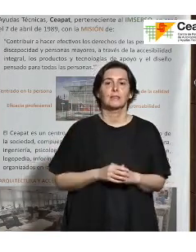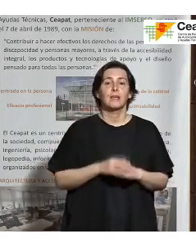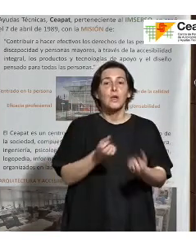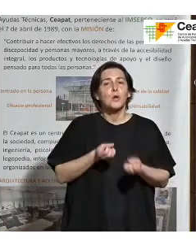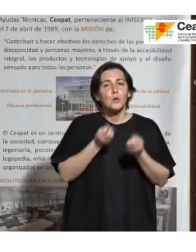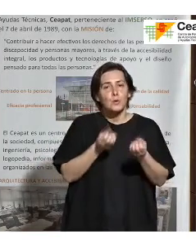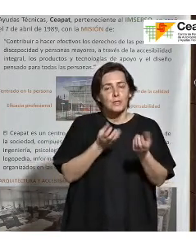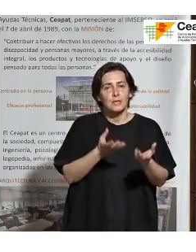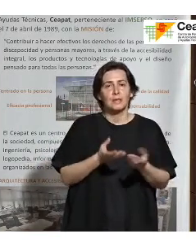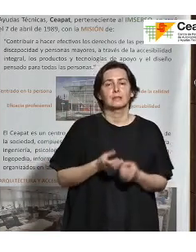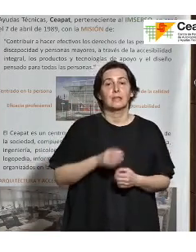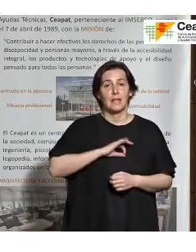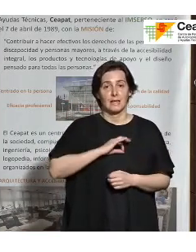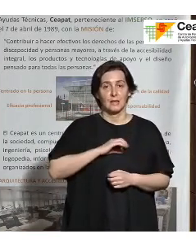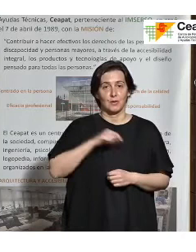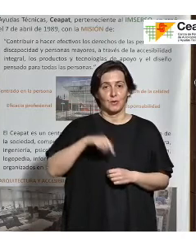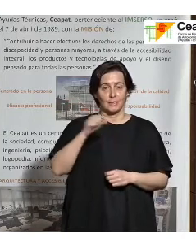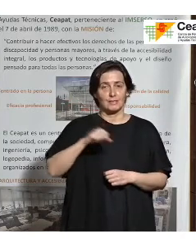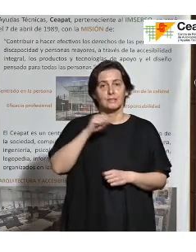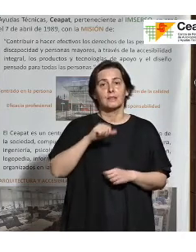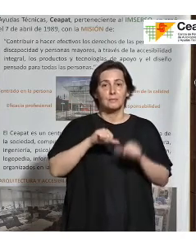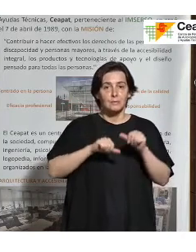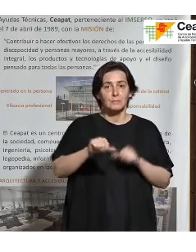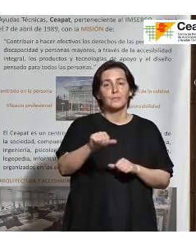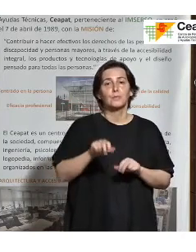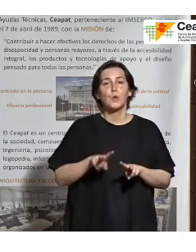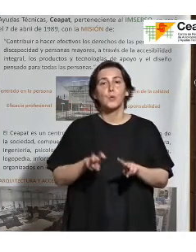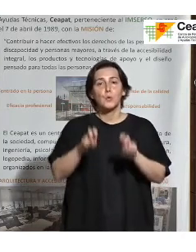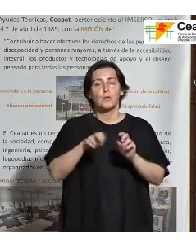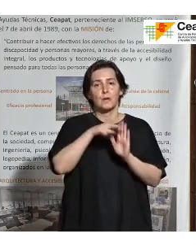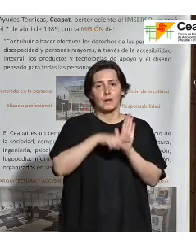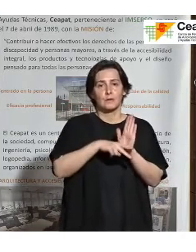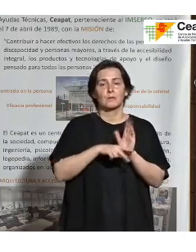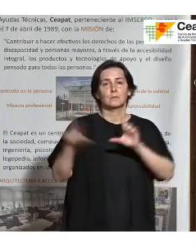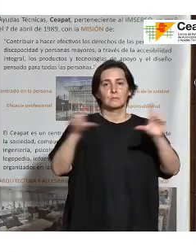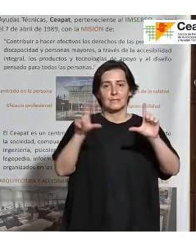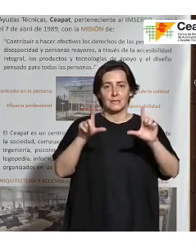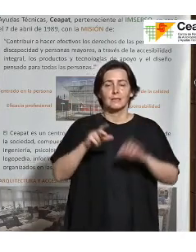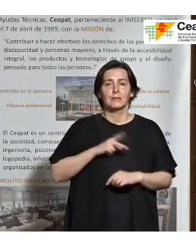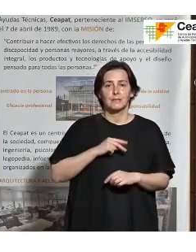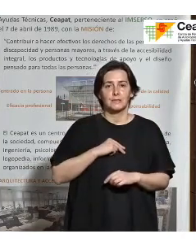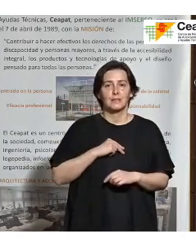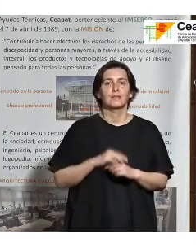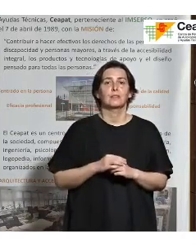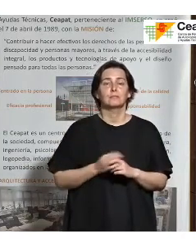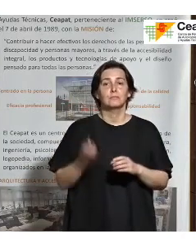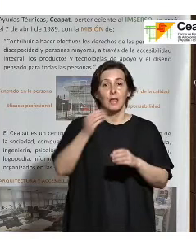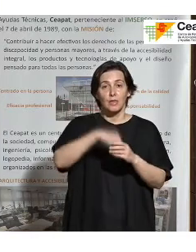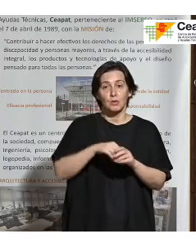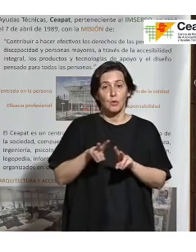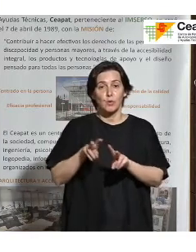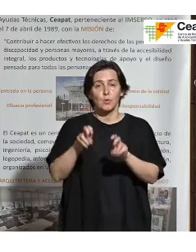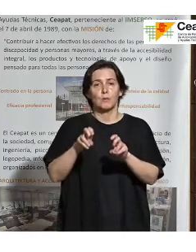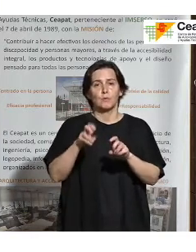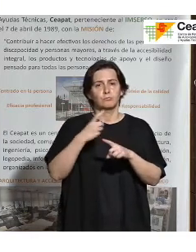que desde enero de este año tenemos una nueva norma de teleasistencia en la cual se han introducido muchos